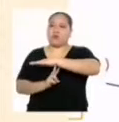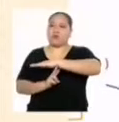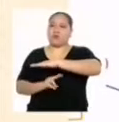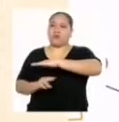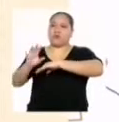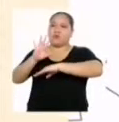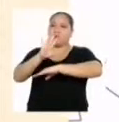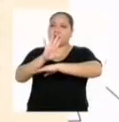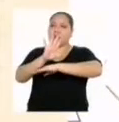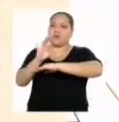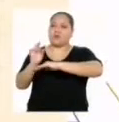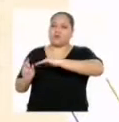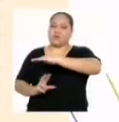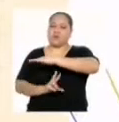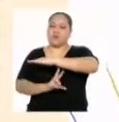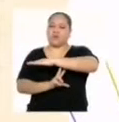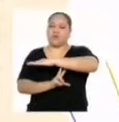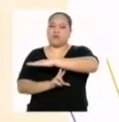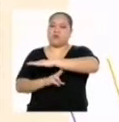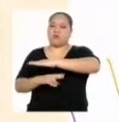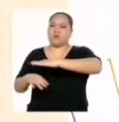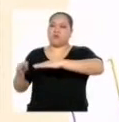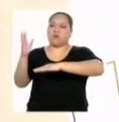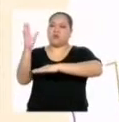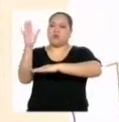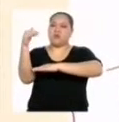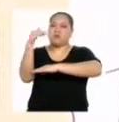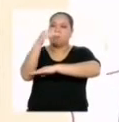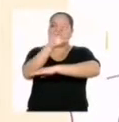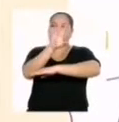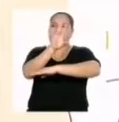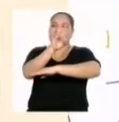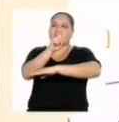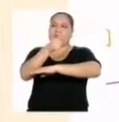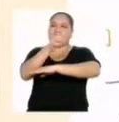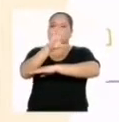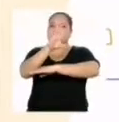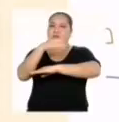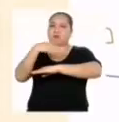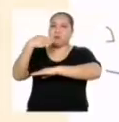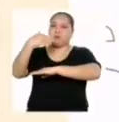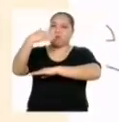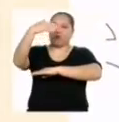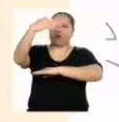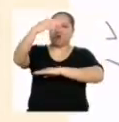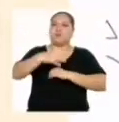Tres kilos son 7 soles con 50 céntimos. Y así sucesivamente.